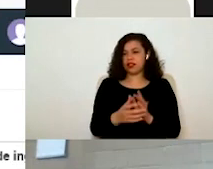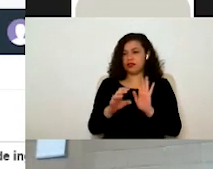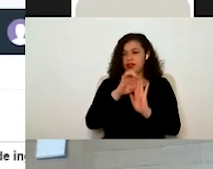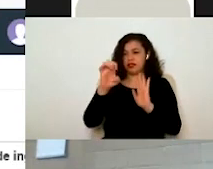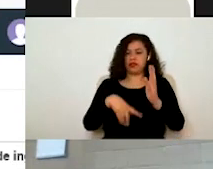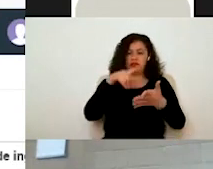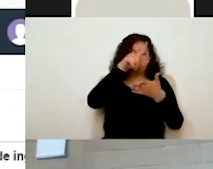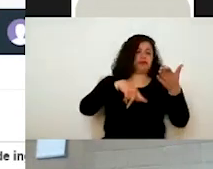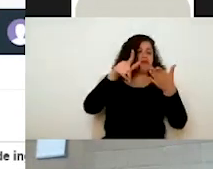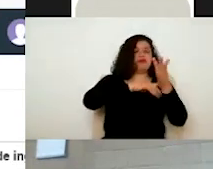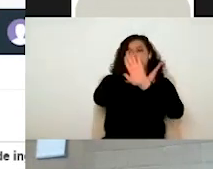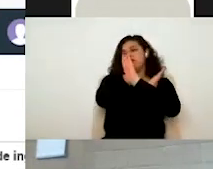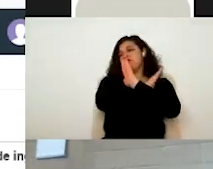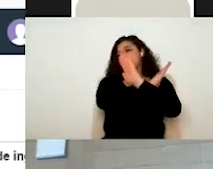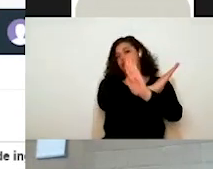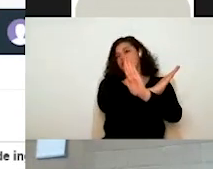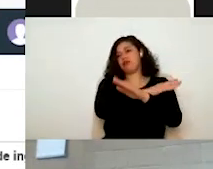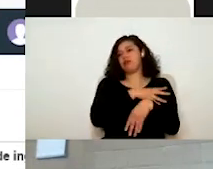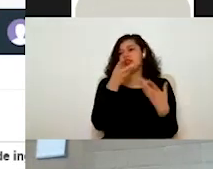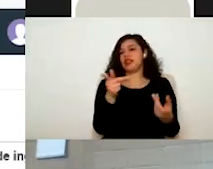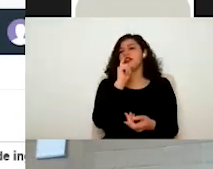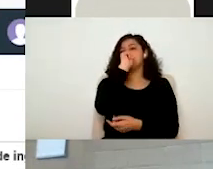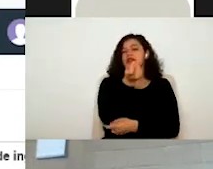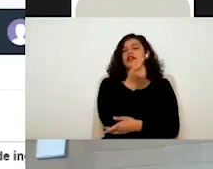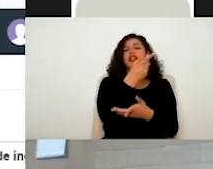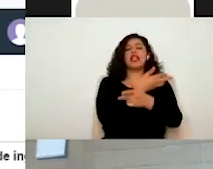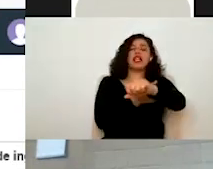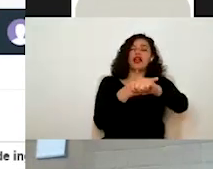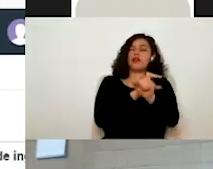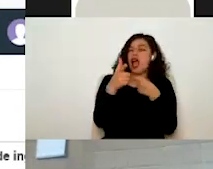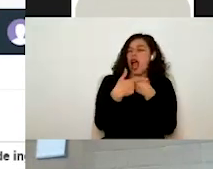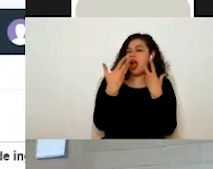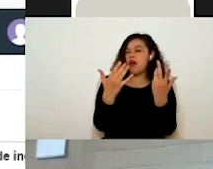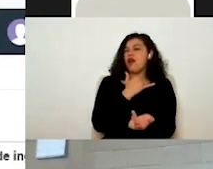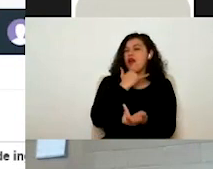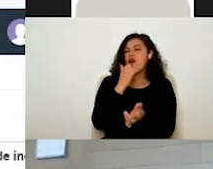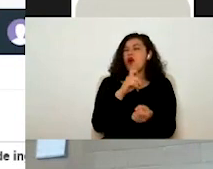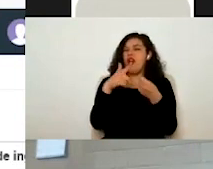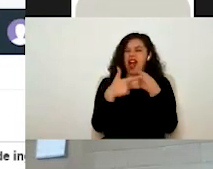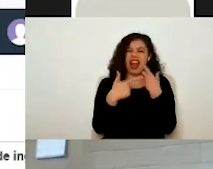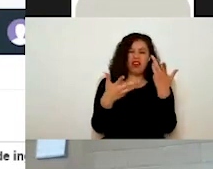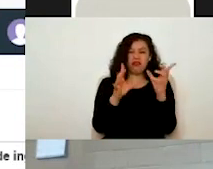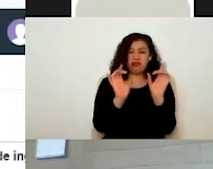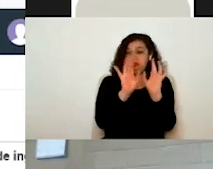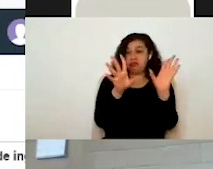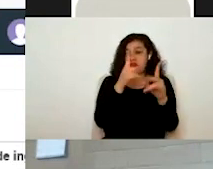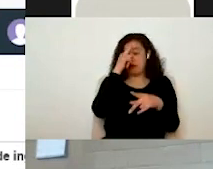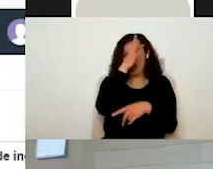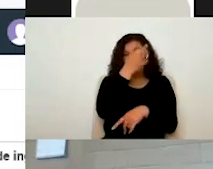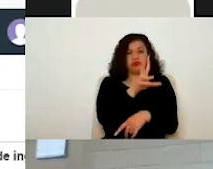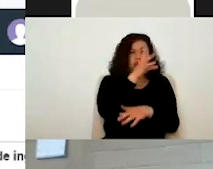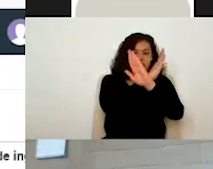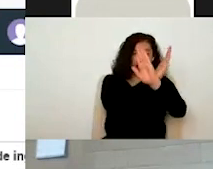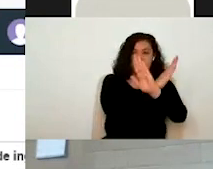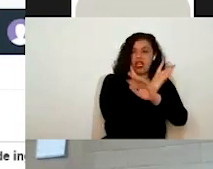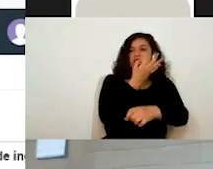rechazado, que esto lo que indica es que, bueno, el trámite por ahí tuvo algún tema por el cual no pudo ser autorizado y otro que es notificación HAP, que lo